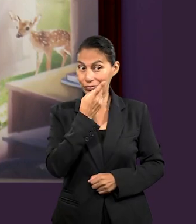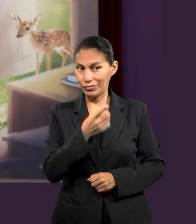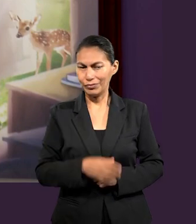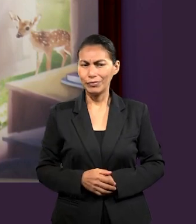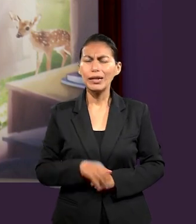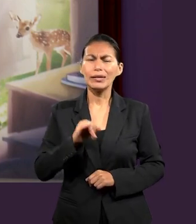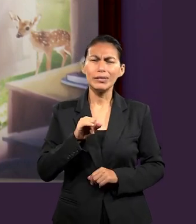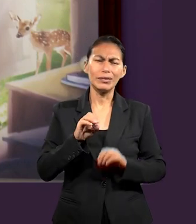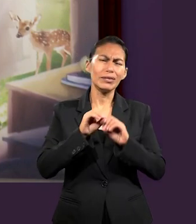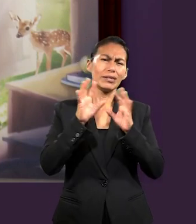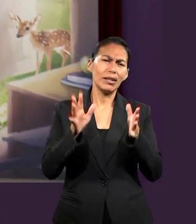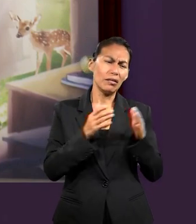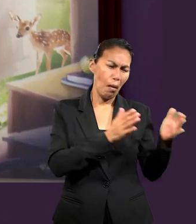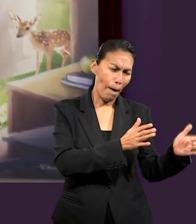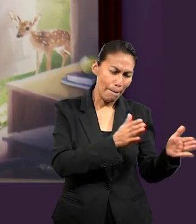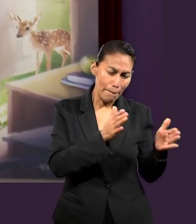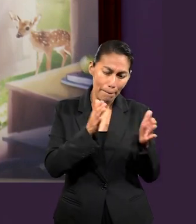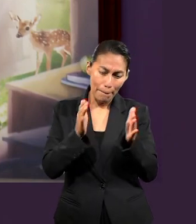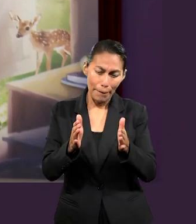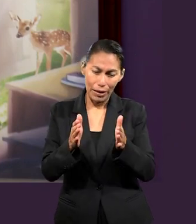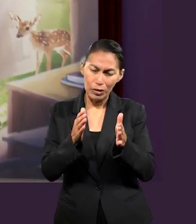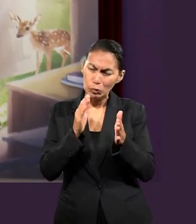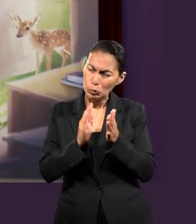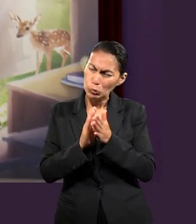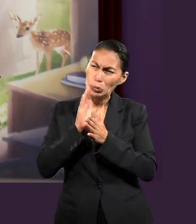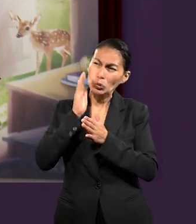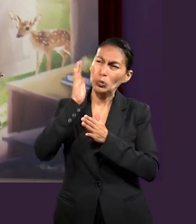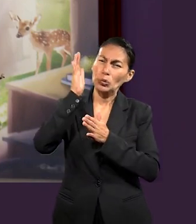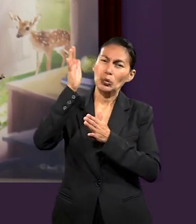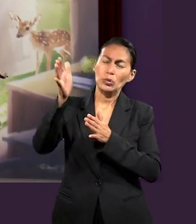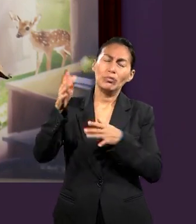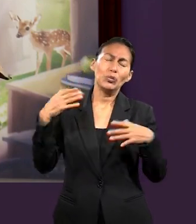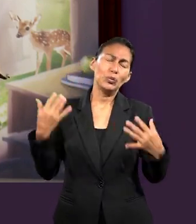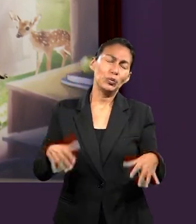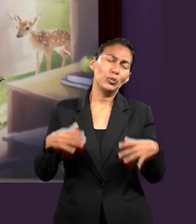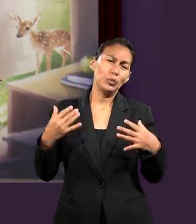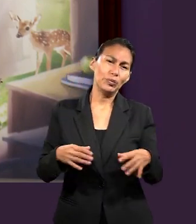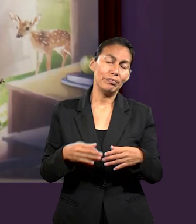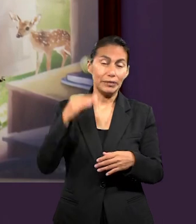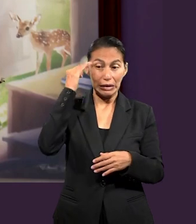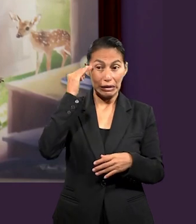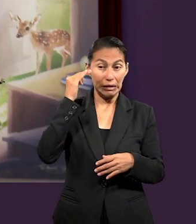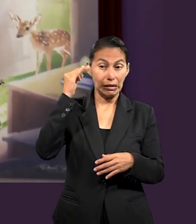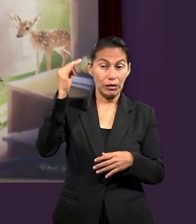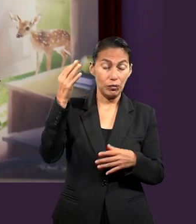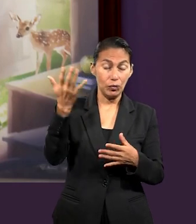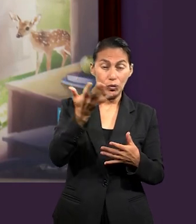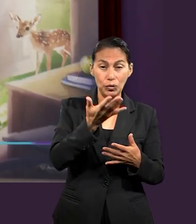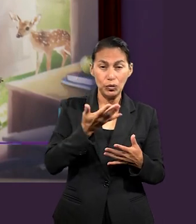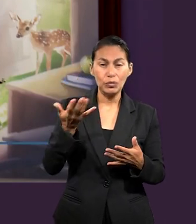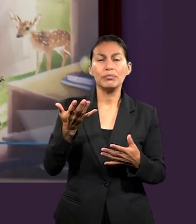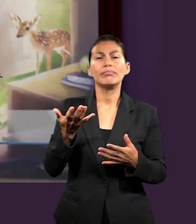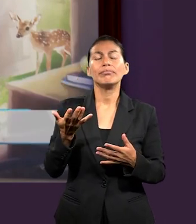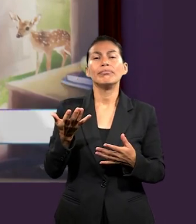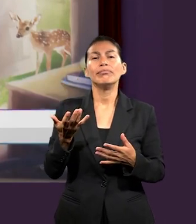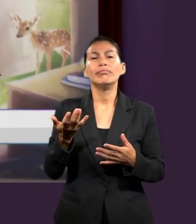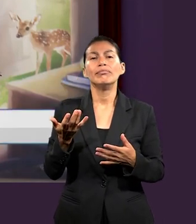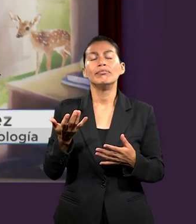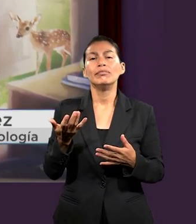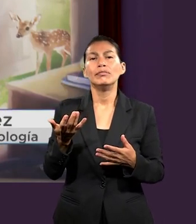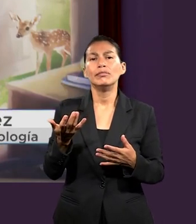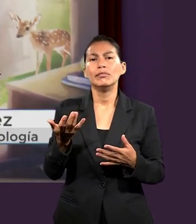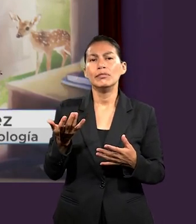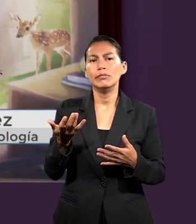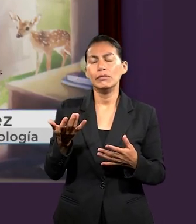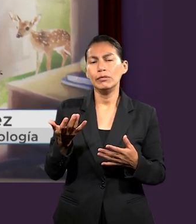un plan que trasciende. La palabra es trascendental, que atraviesa todas las cosas a través del tiempo y el espacio y que